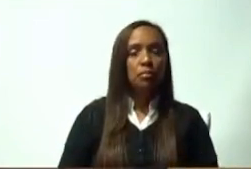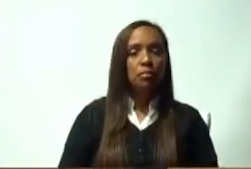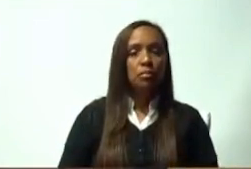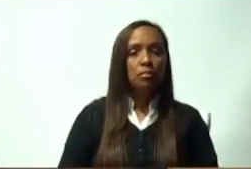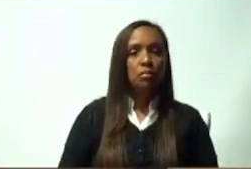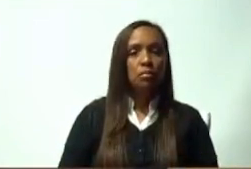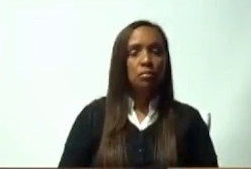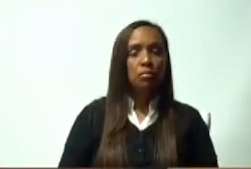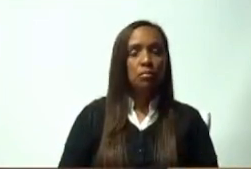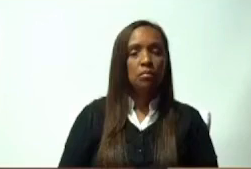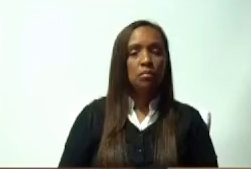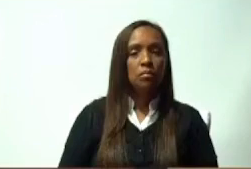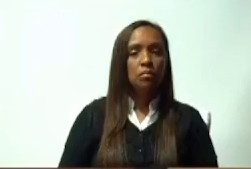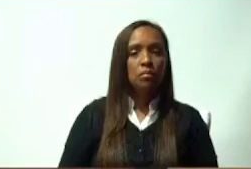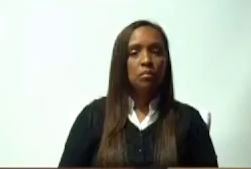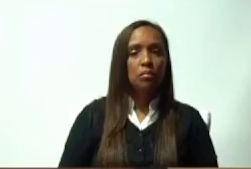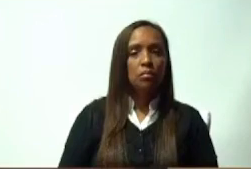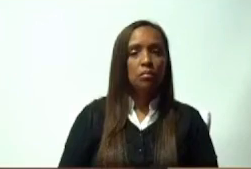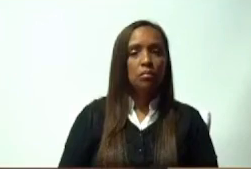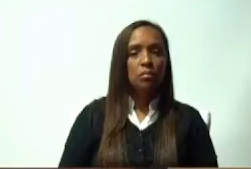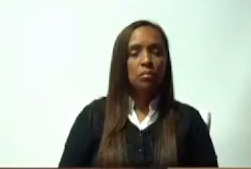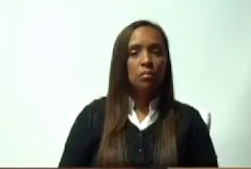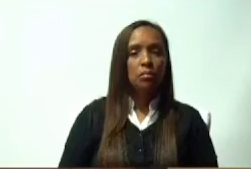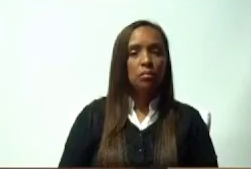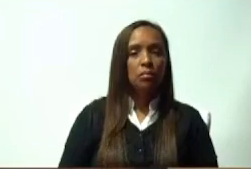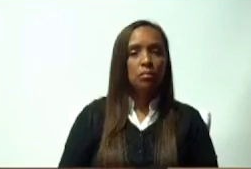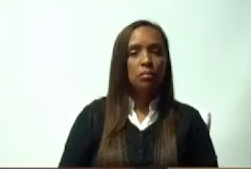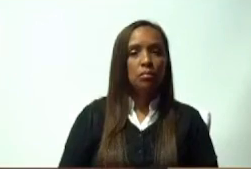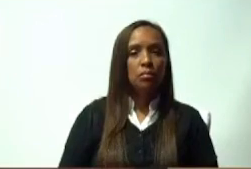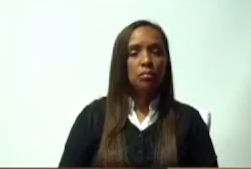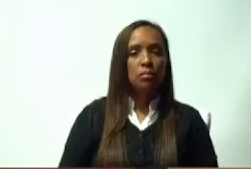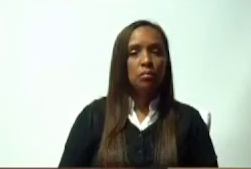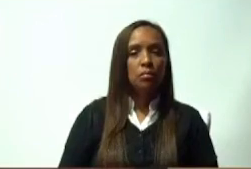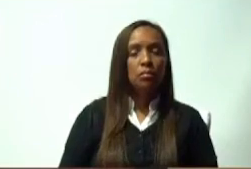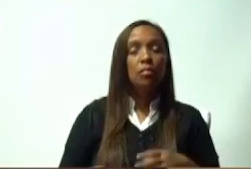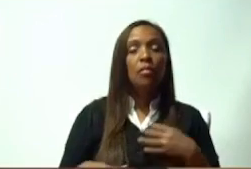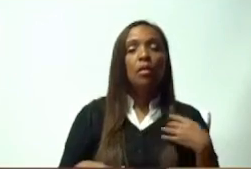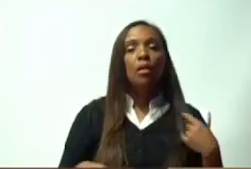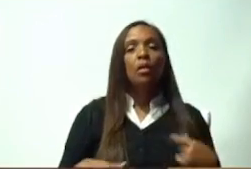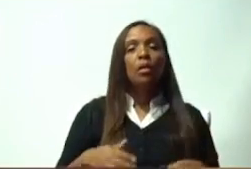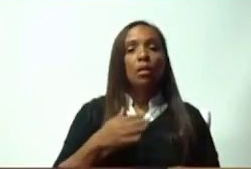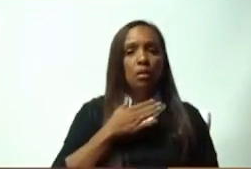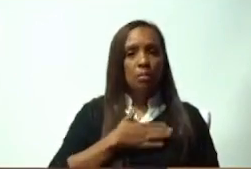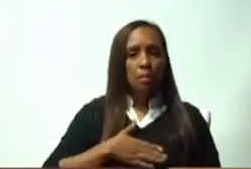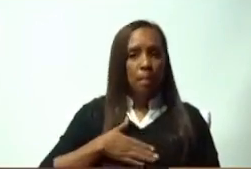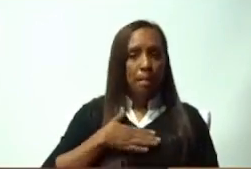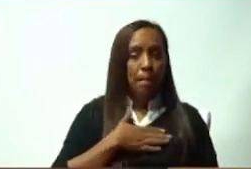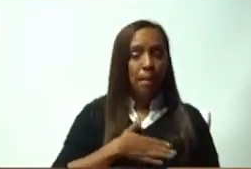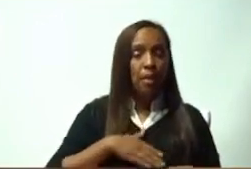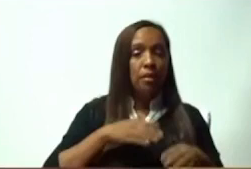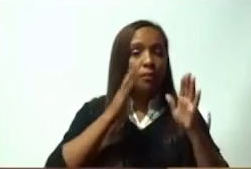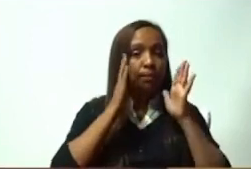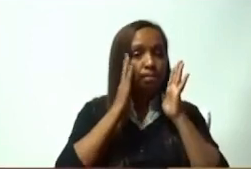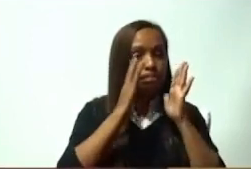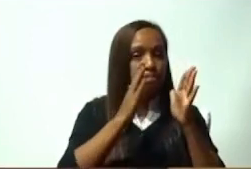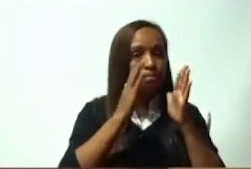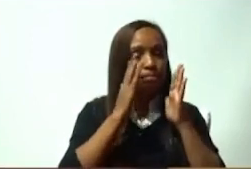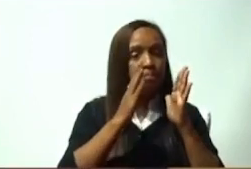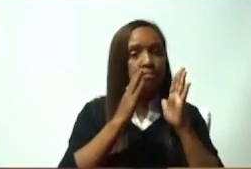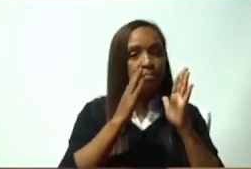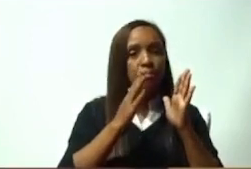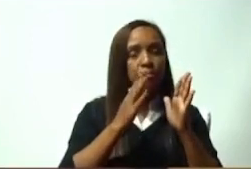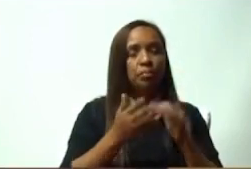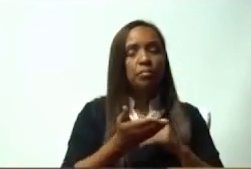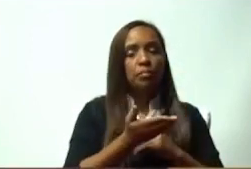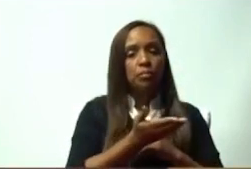le antecedieron en el uso de la palabra. Atención de ustedes, por favor, para que podamos en